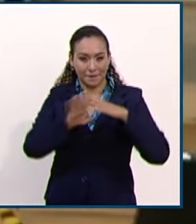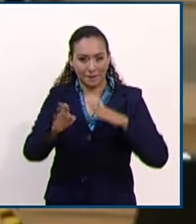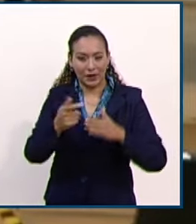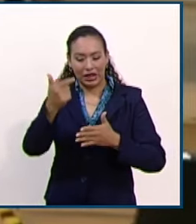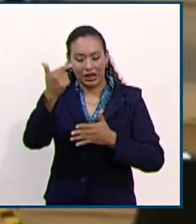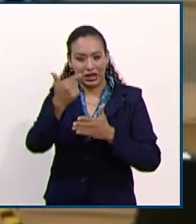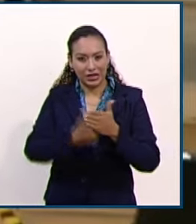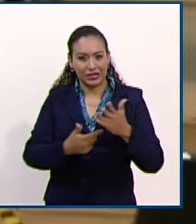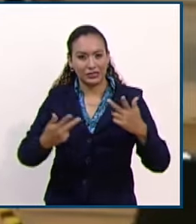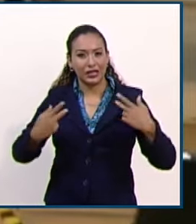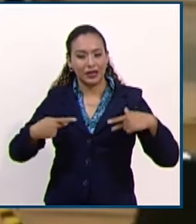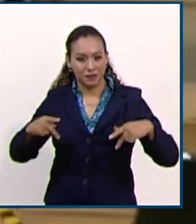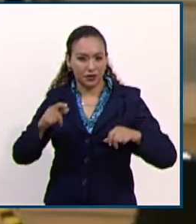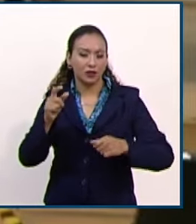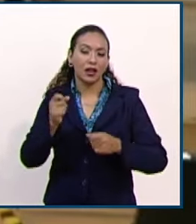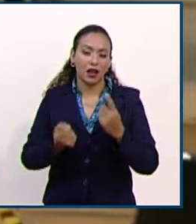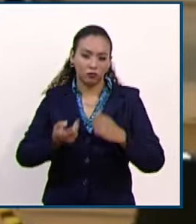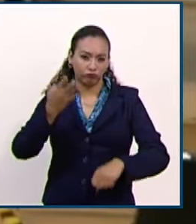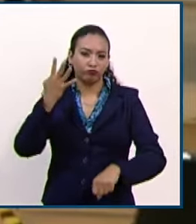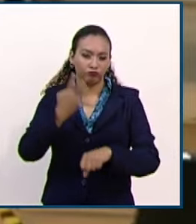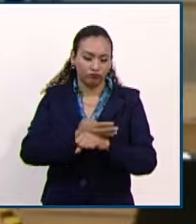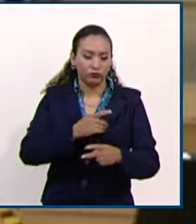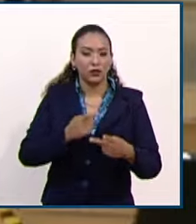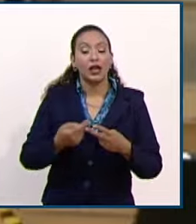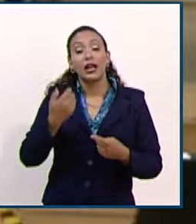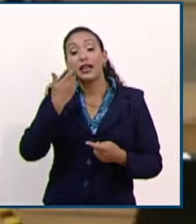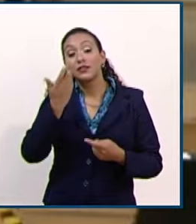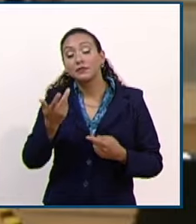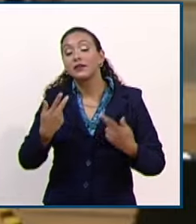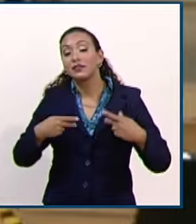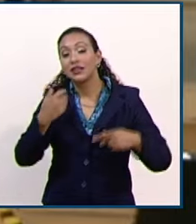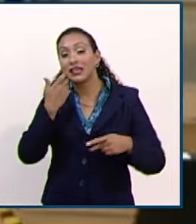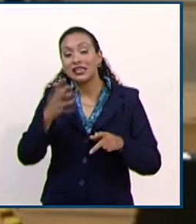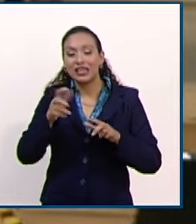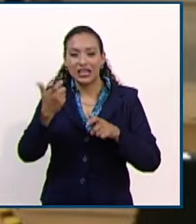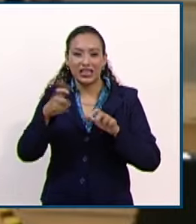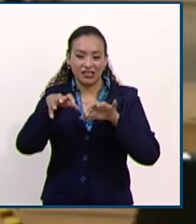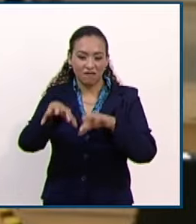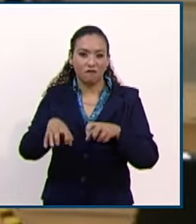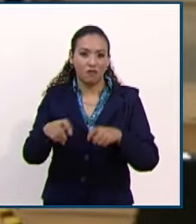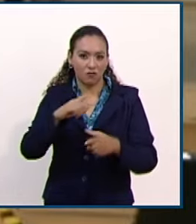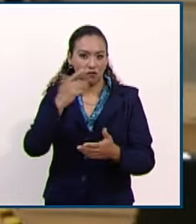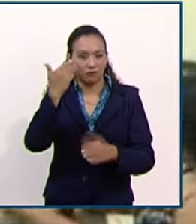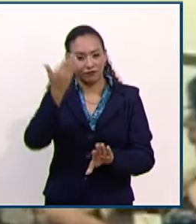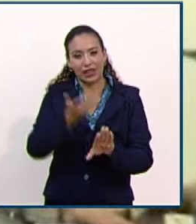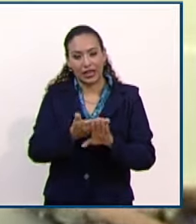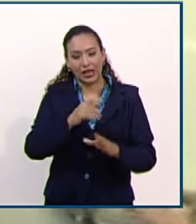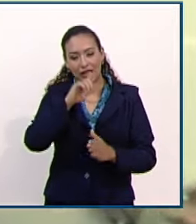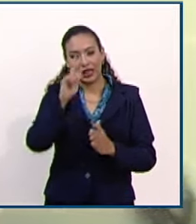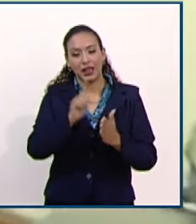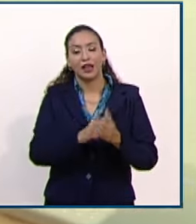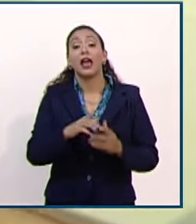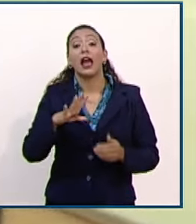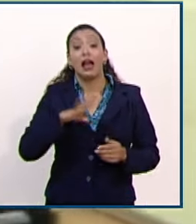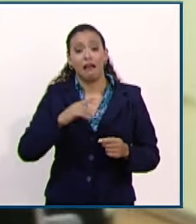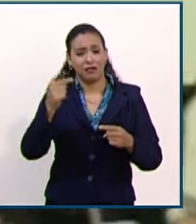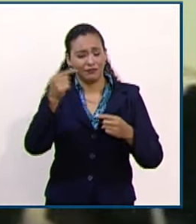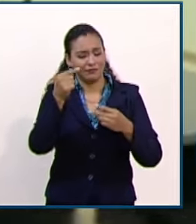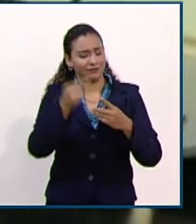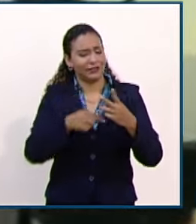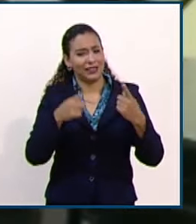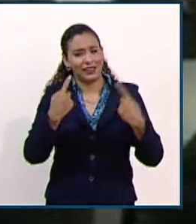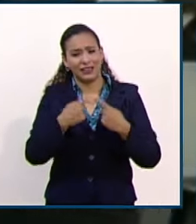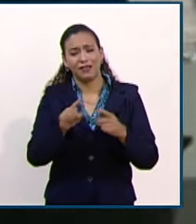nacional de sujetos sancionados, intentos de fraude a la ley, entre otros. También hablaron sobre un alto número de casos de violencia